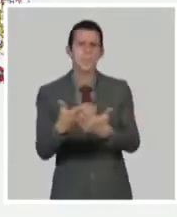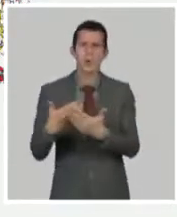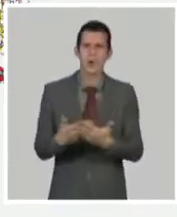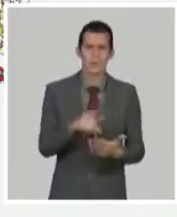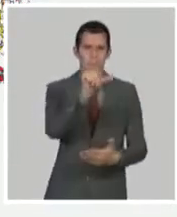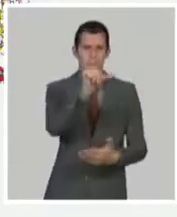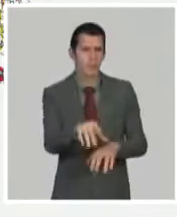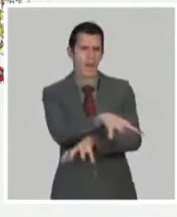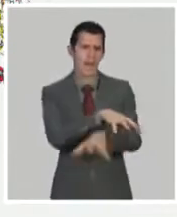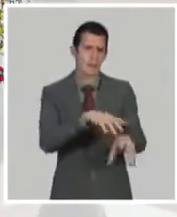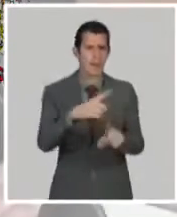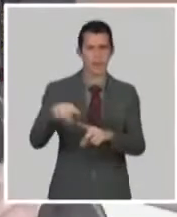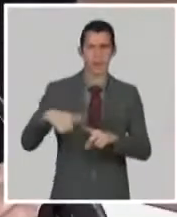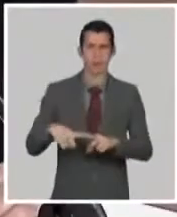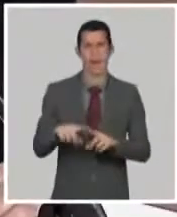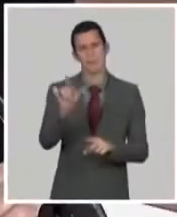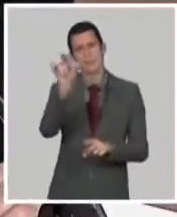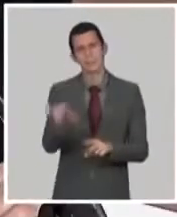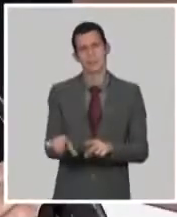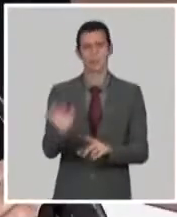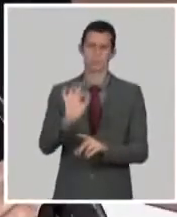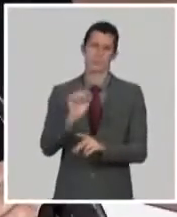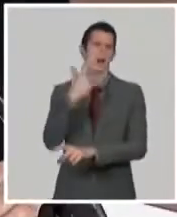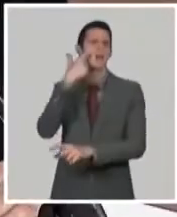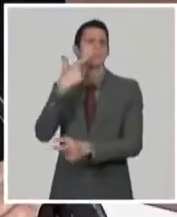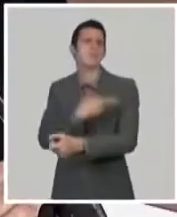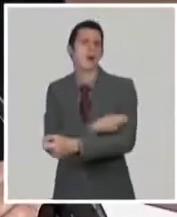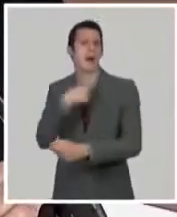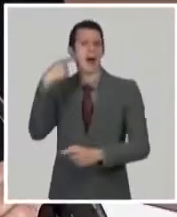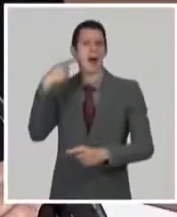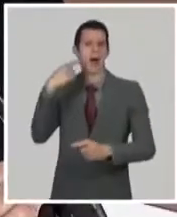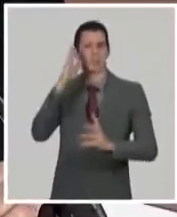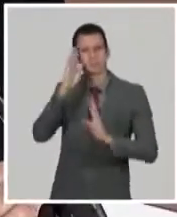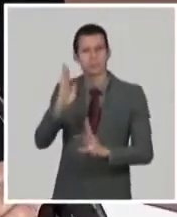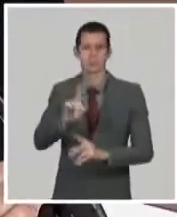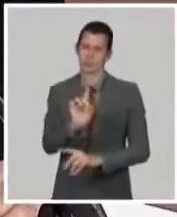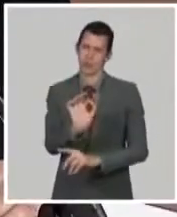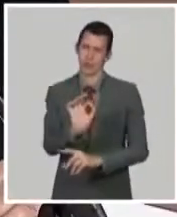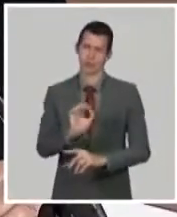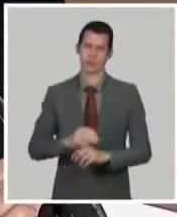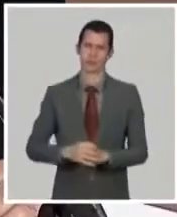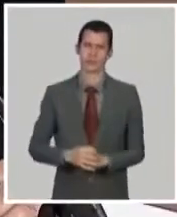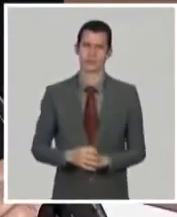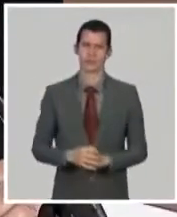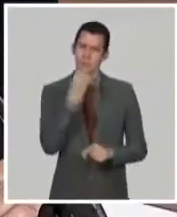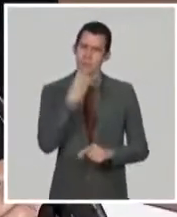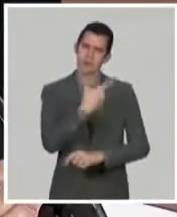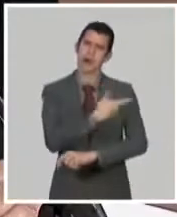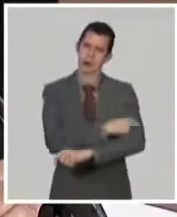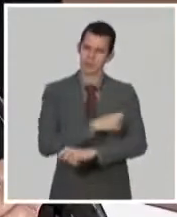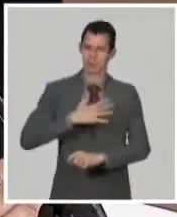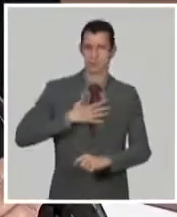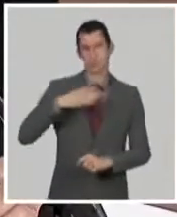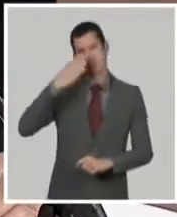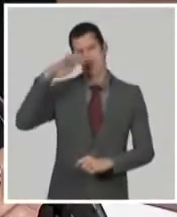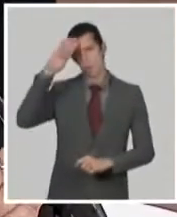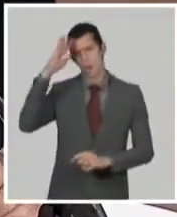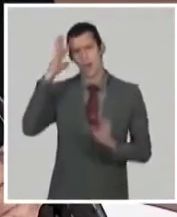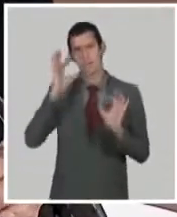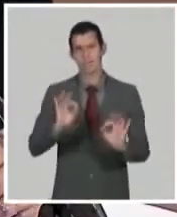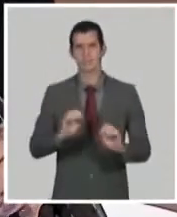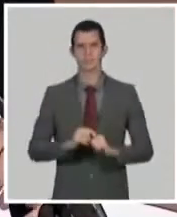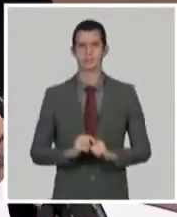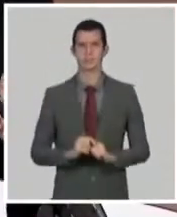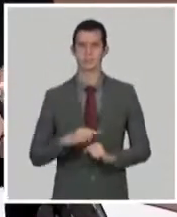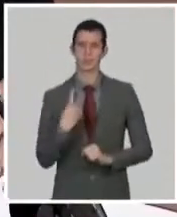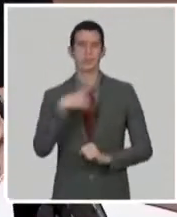proteínas, y eso nos planteaba entonces la posibilidad real en Cuba de, personalmente pienso